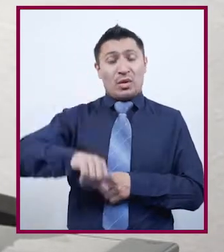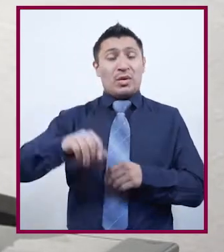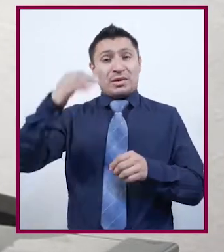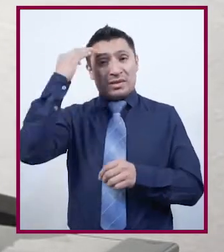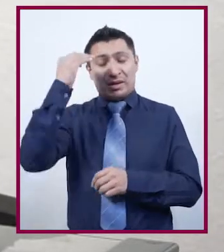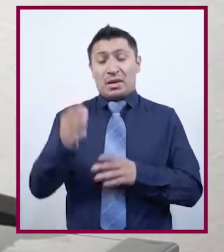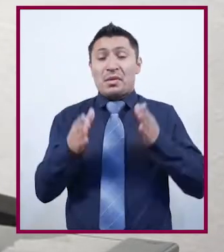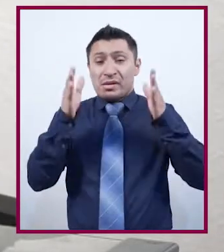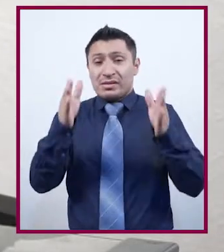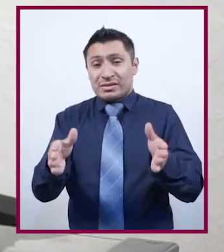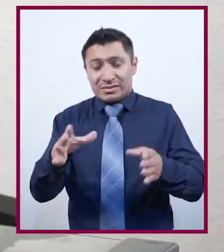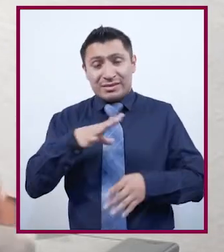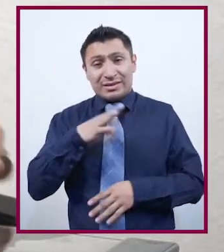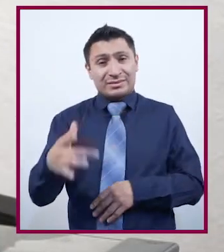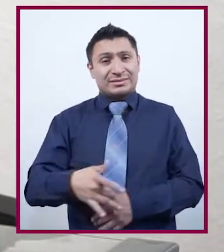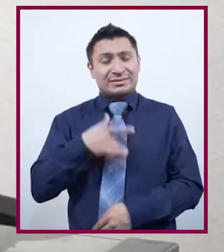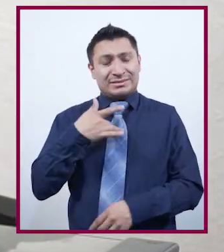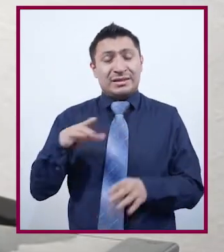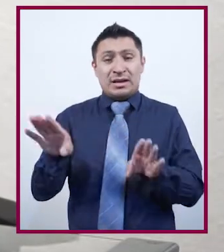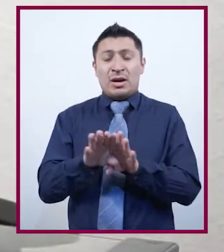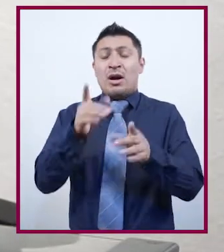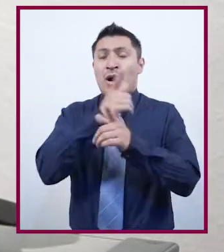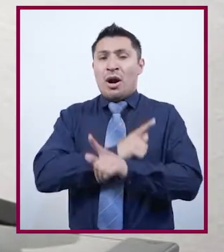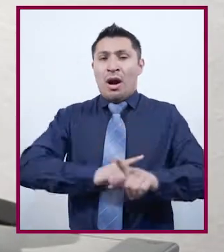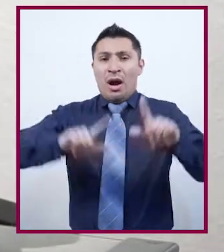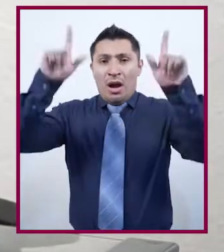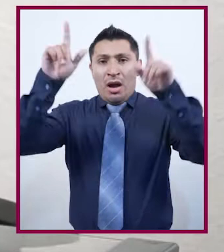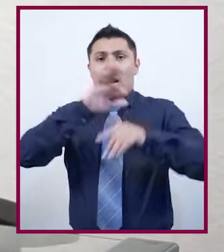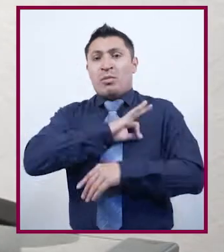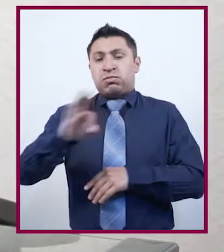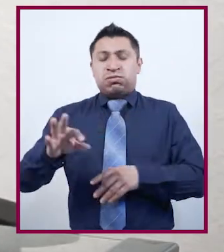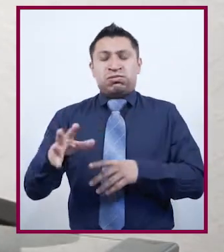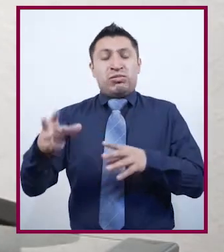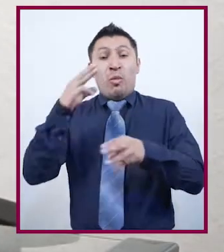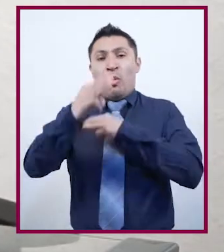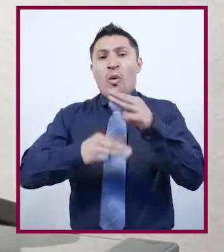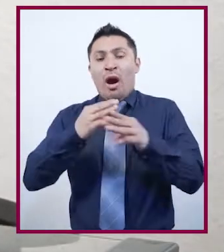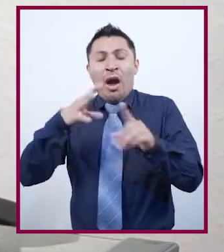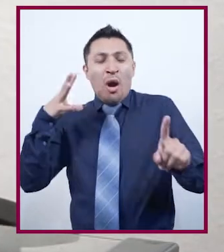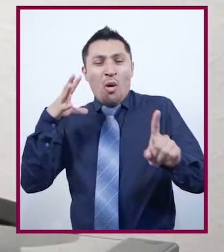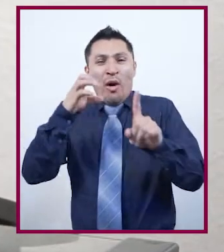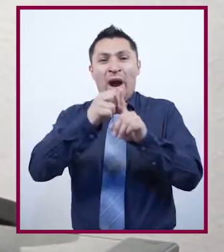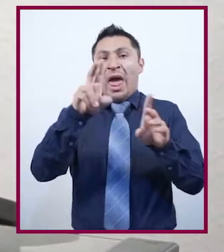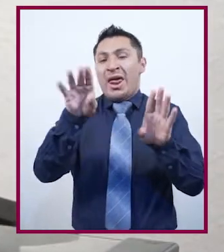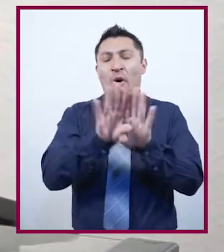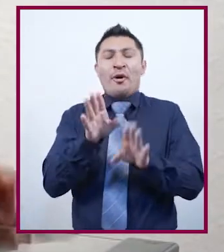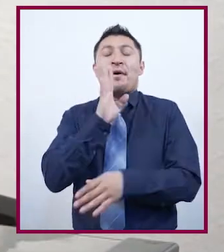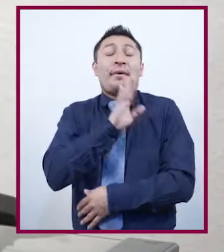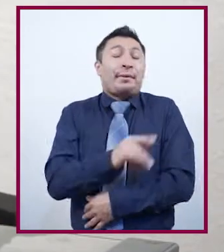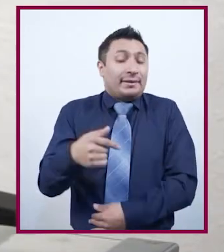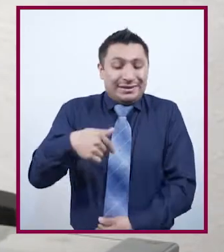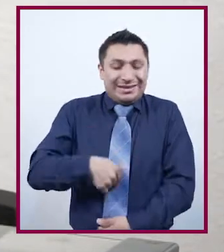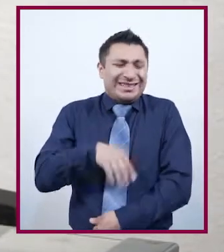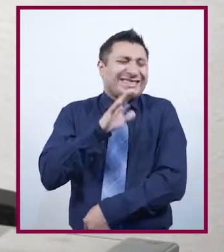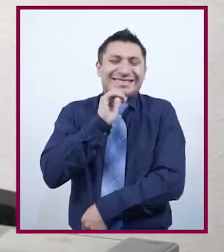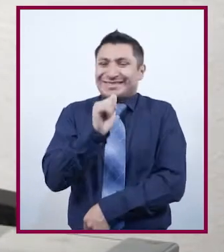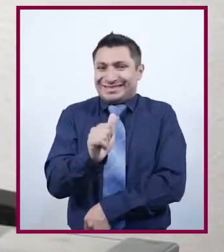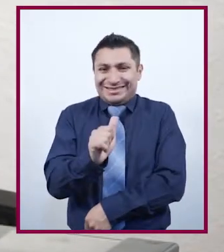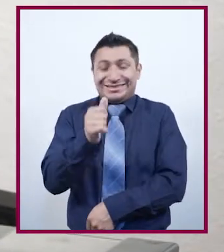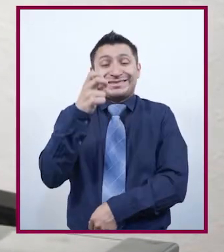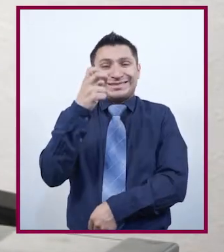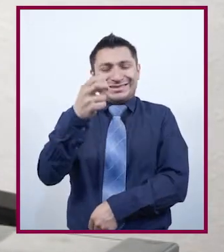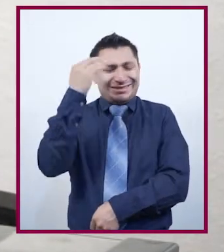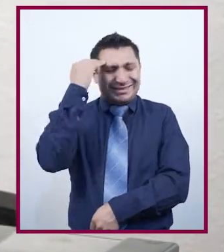una etapa de nuestra existencia que nos hace sentir libres, que podemos comernos al mundo y no indigestarnos con él. Es la